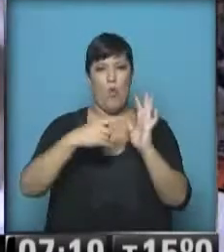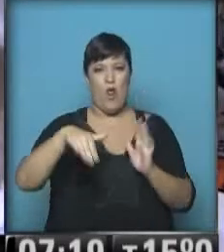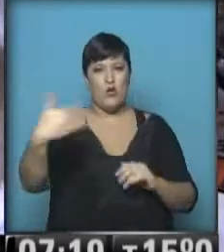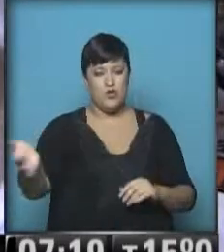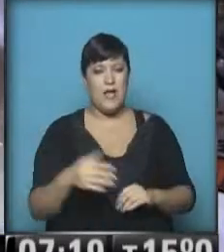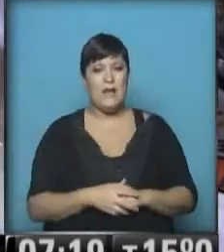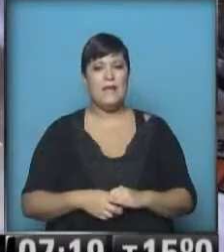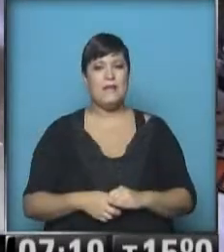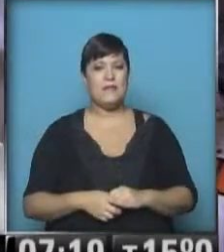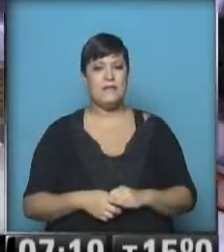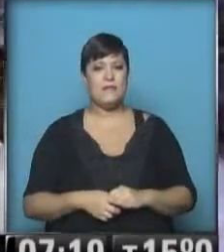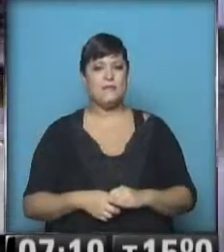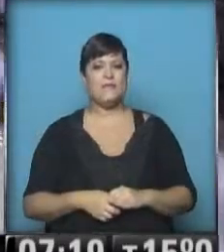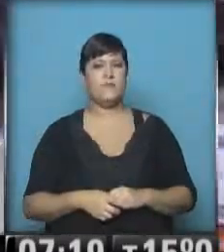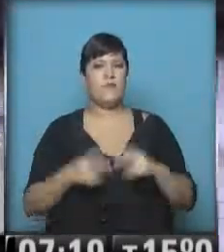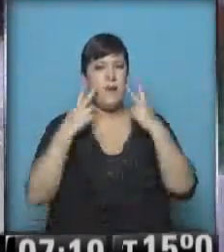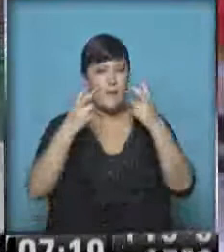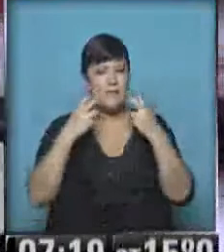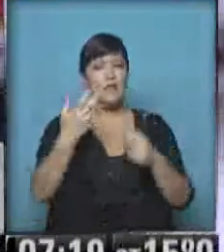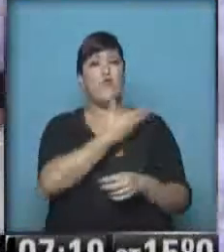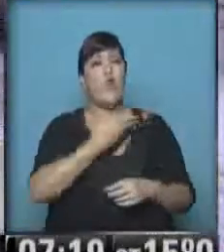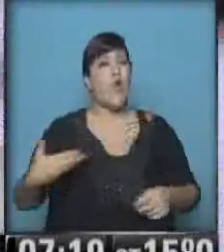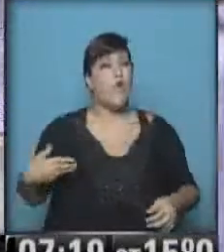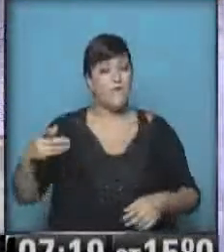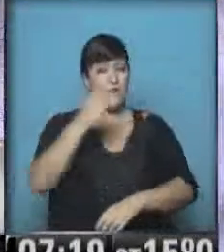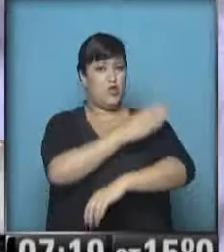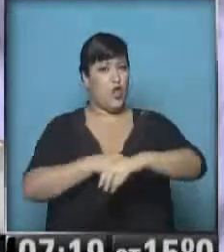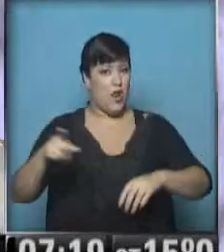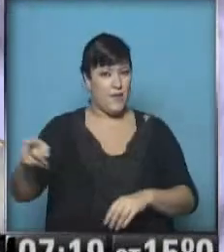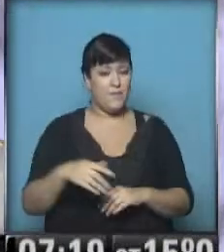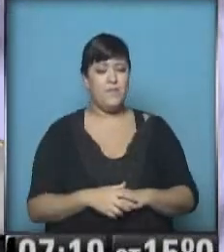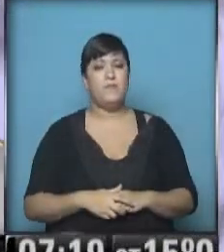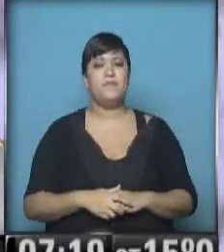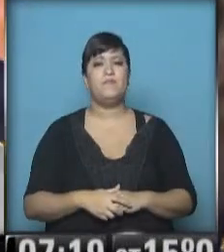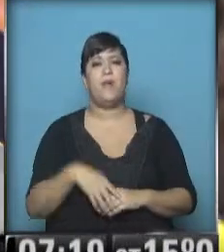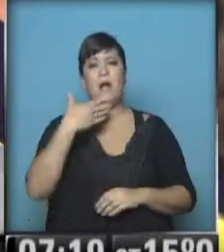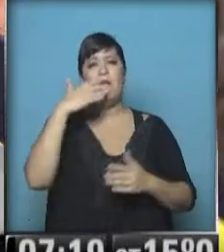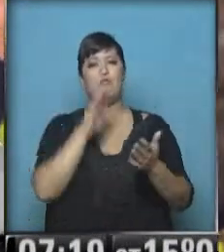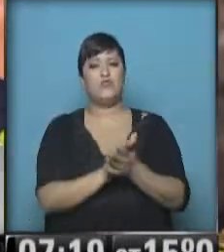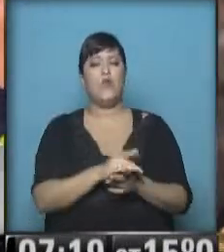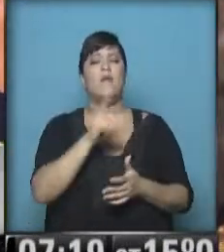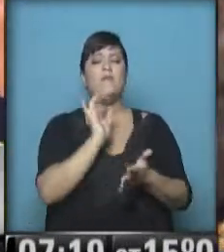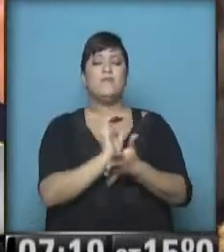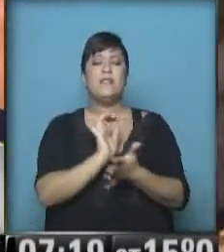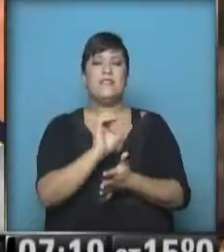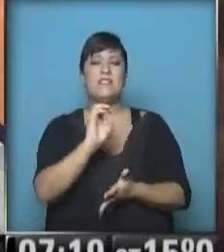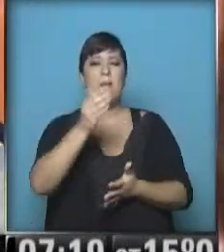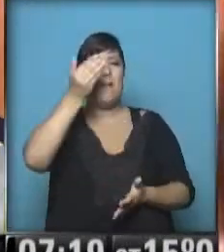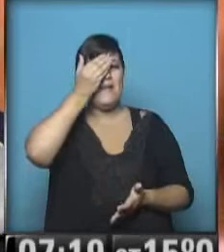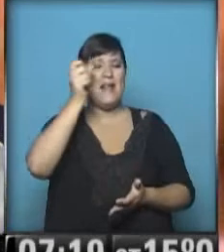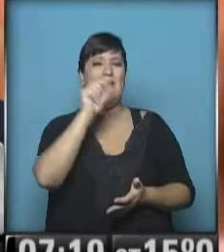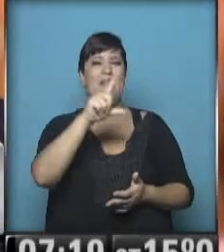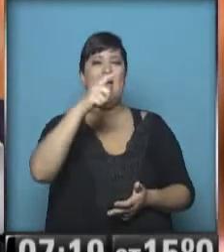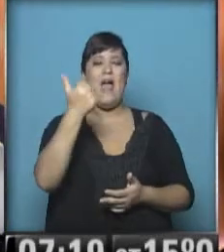En el procedimiento estuvo presente el gobernador Daniel Scioli. A ver, hablamos de piratas del asfalto. Se encontraron